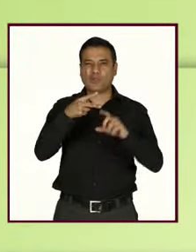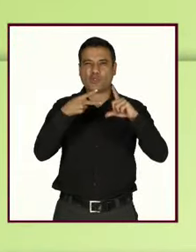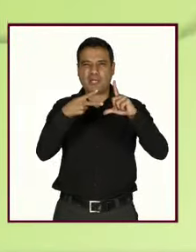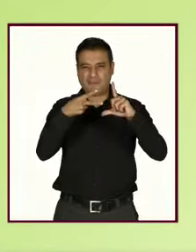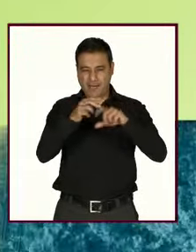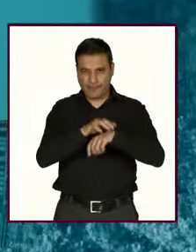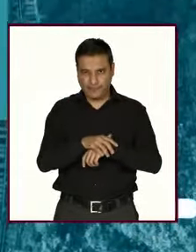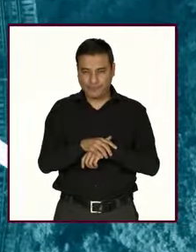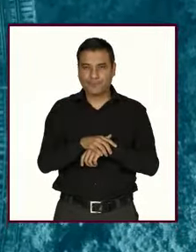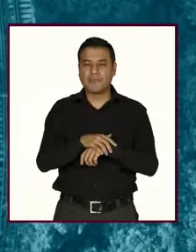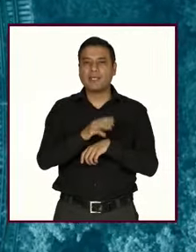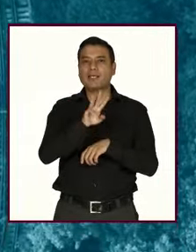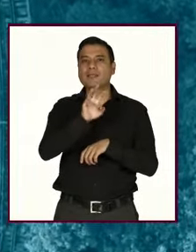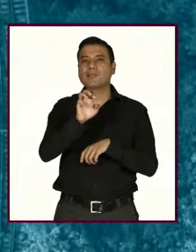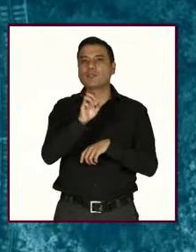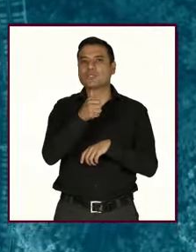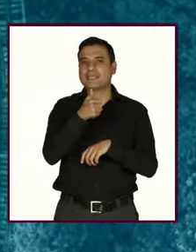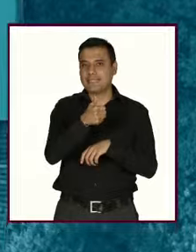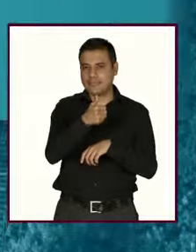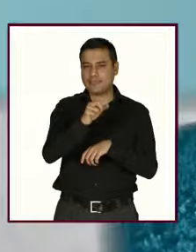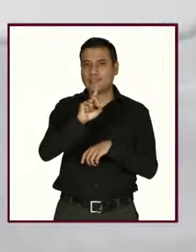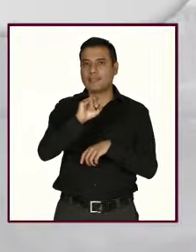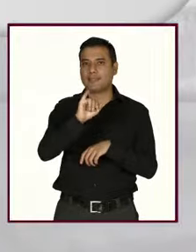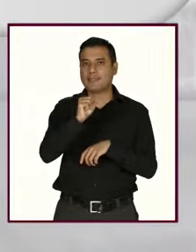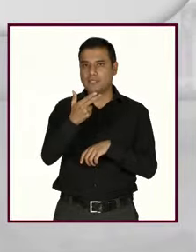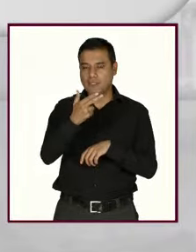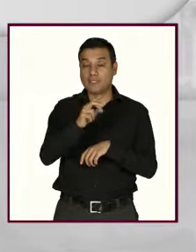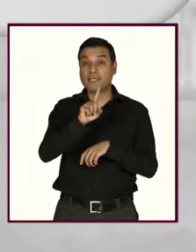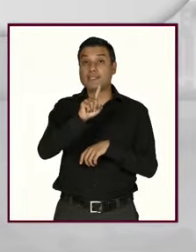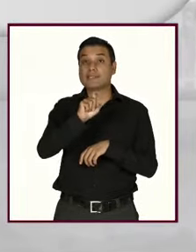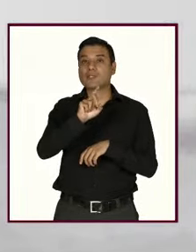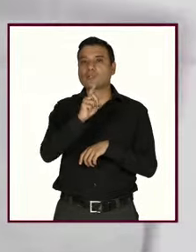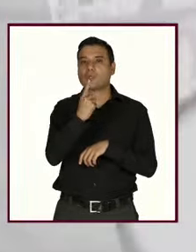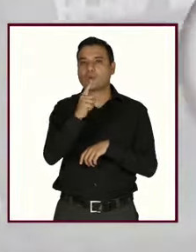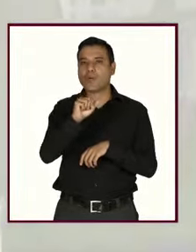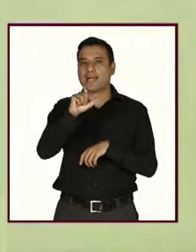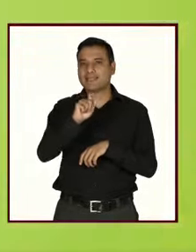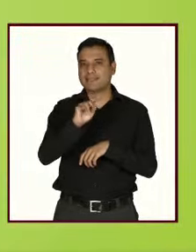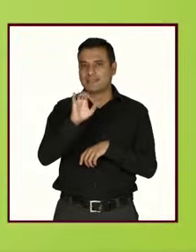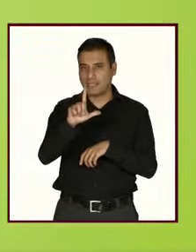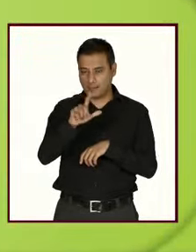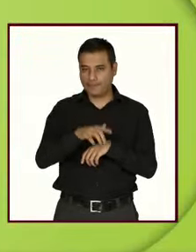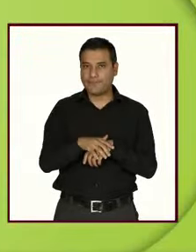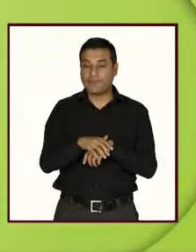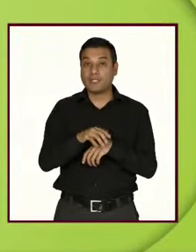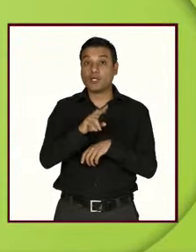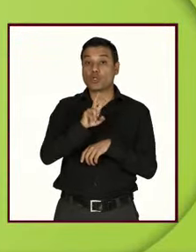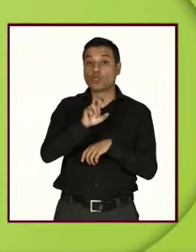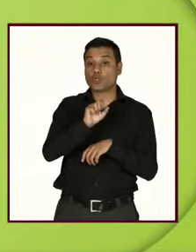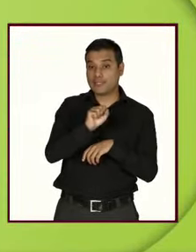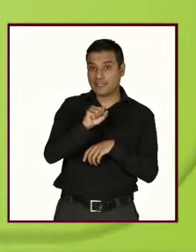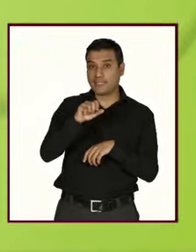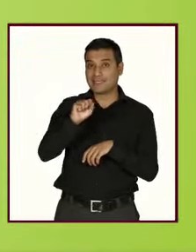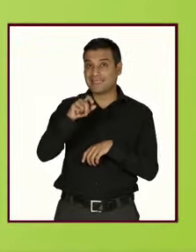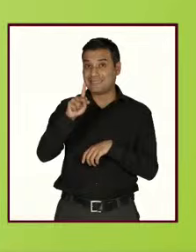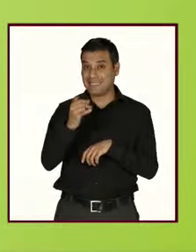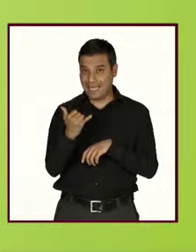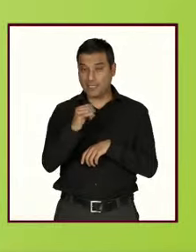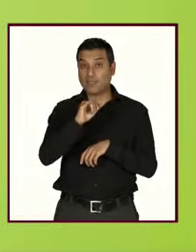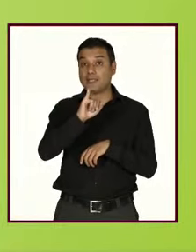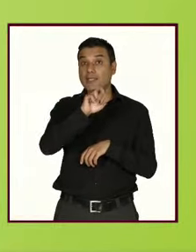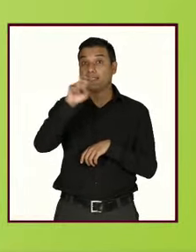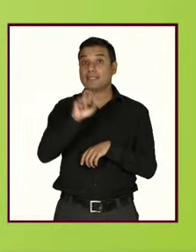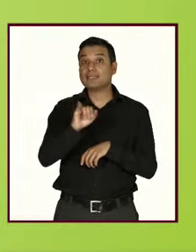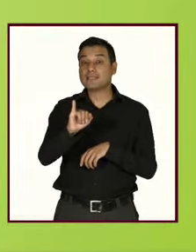Play 306 de Dish 131 de Axtel 260 de Sky y en Easy